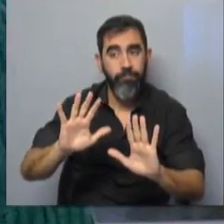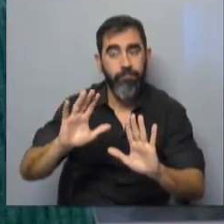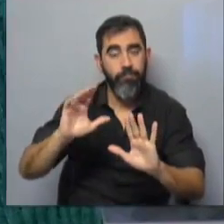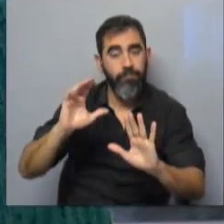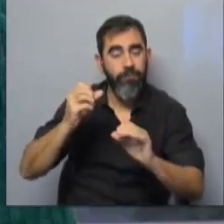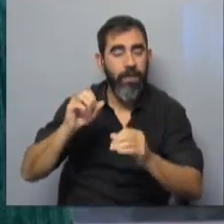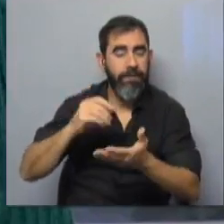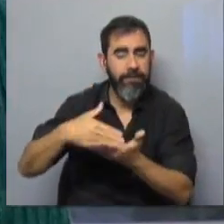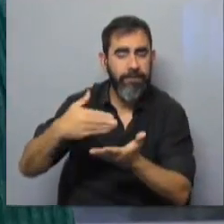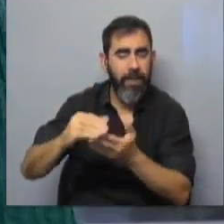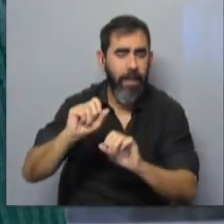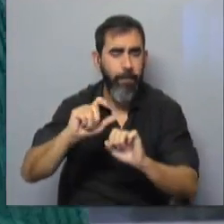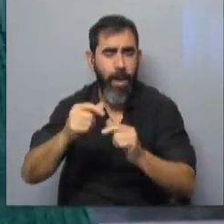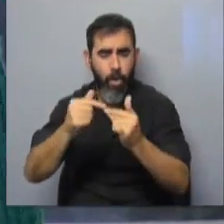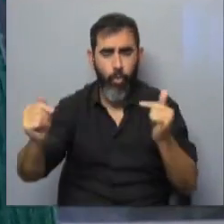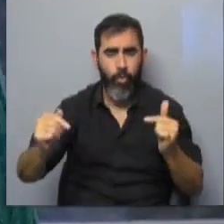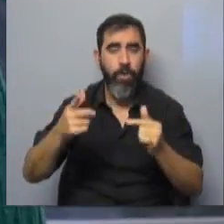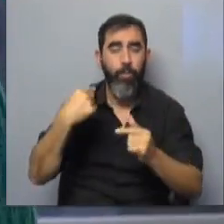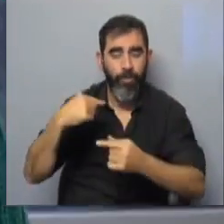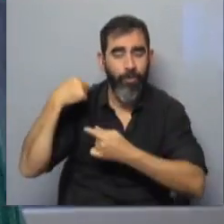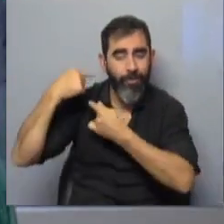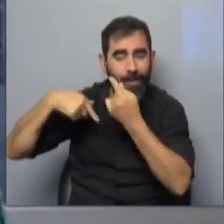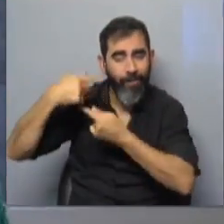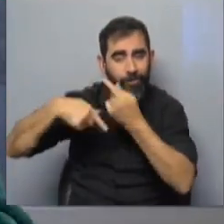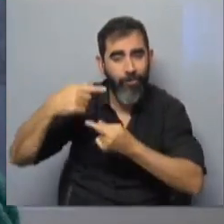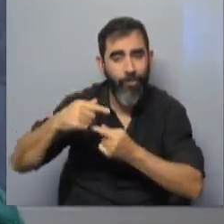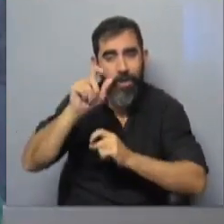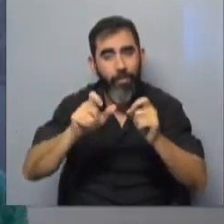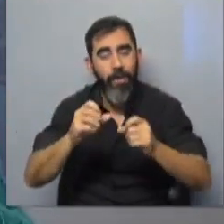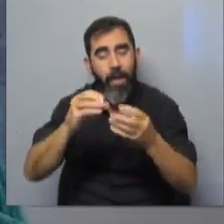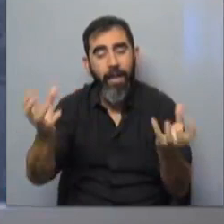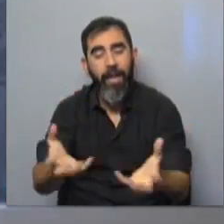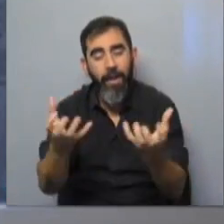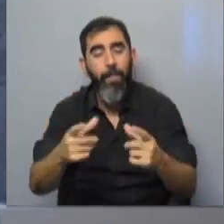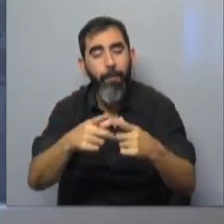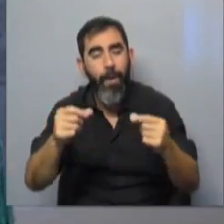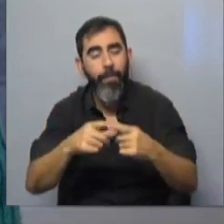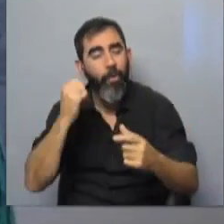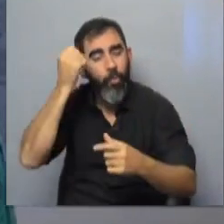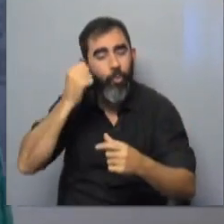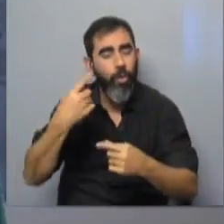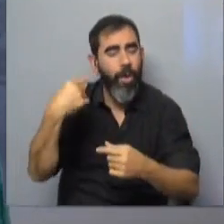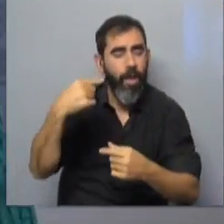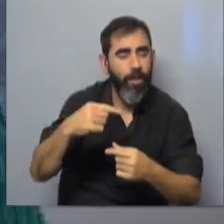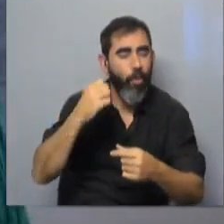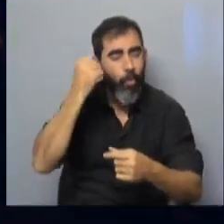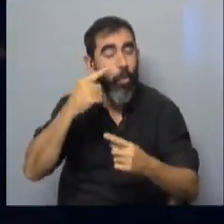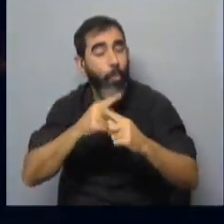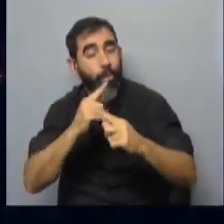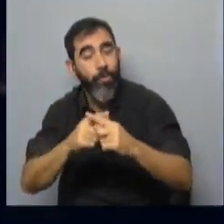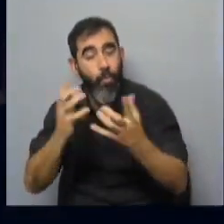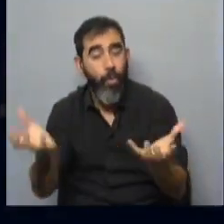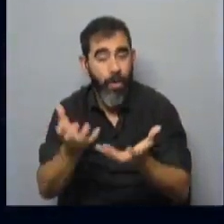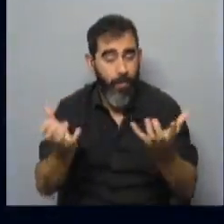lo malo y por eso se da esa tradición o esa, que la gente va y quema papelitos con los deseos que quiere pedir o con lo que quiere quemar.